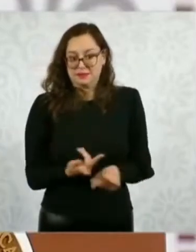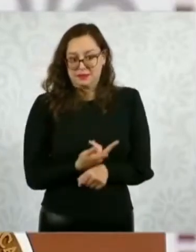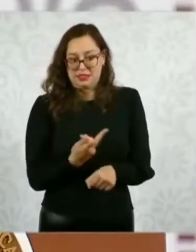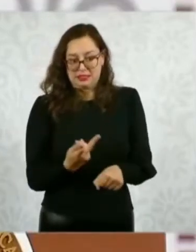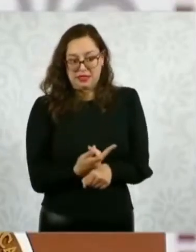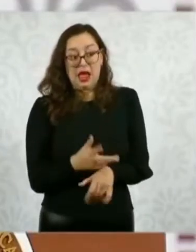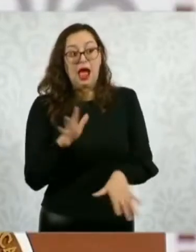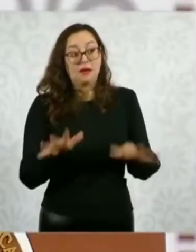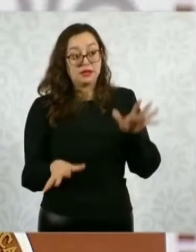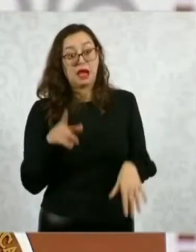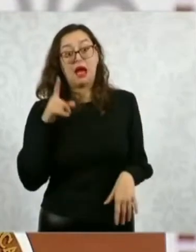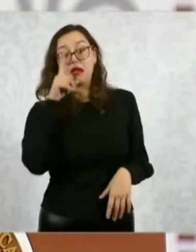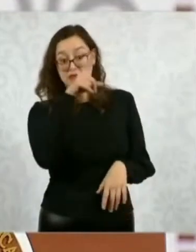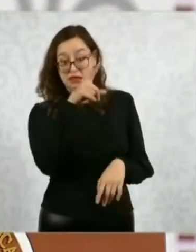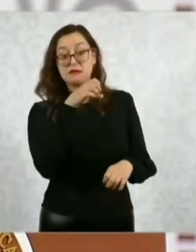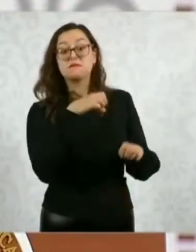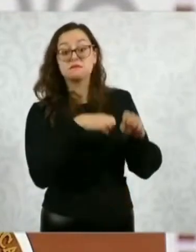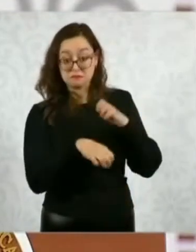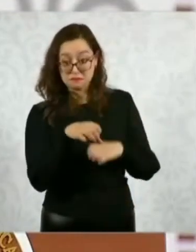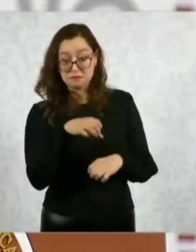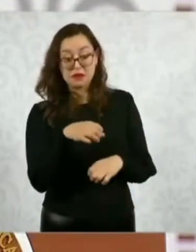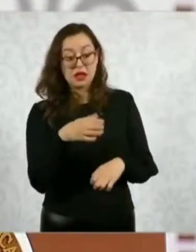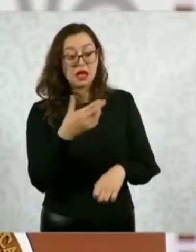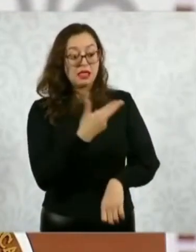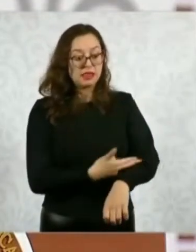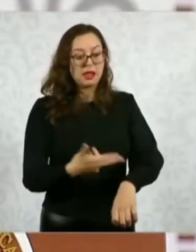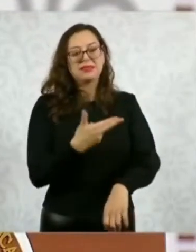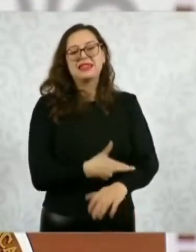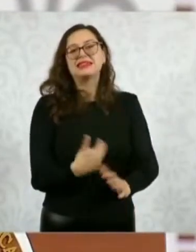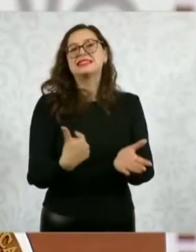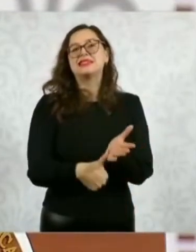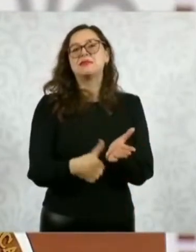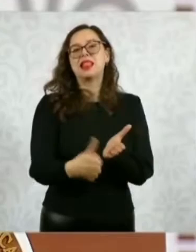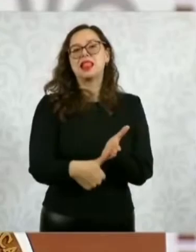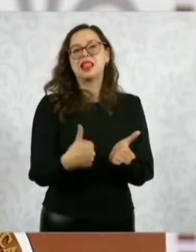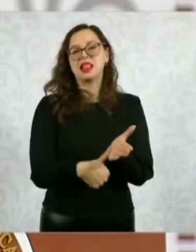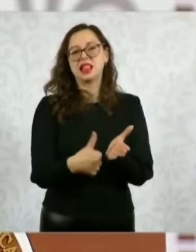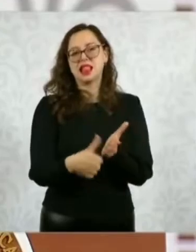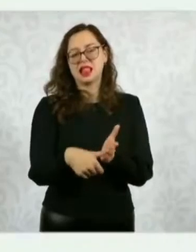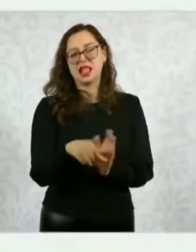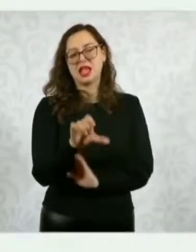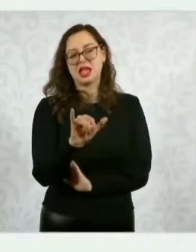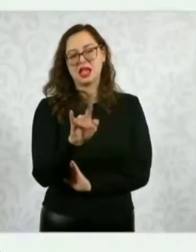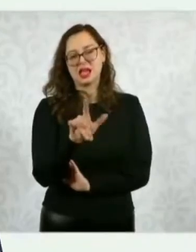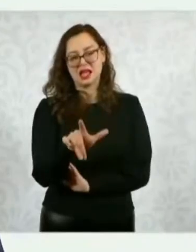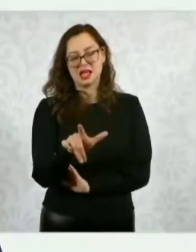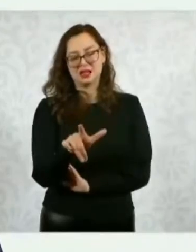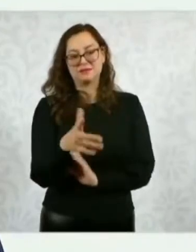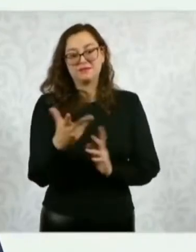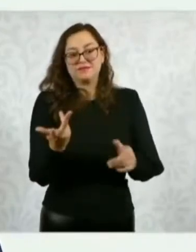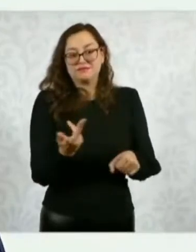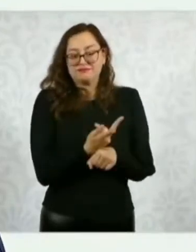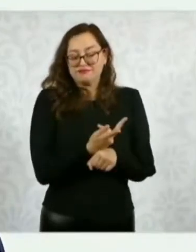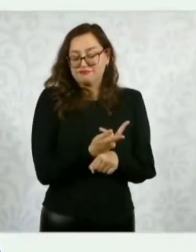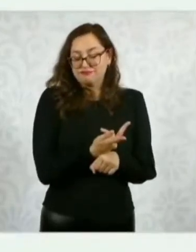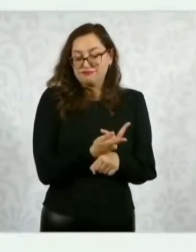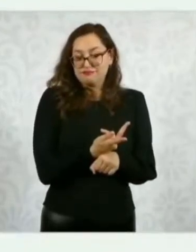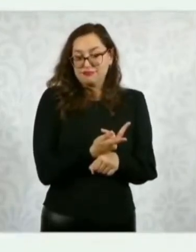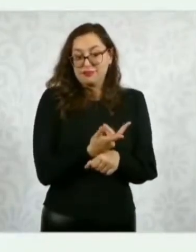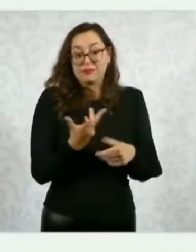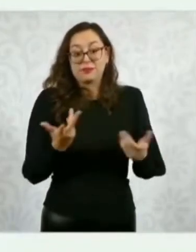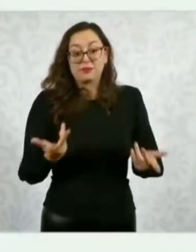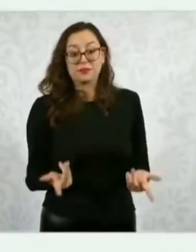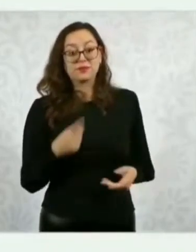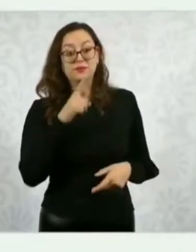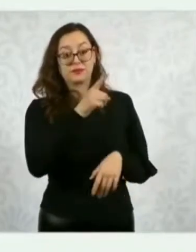los consulados son de registro civil y los registros civiles son de